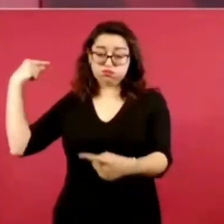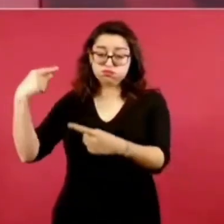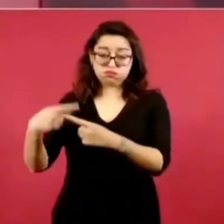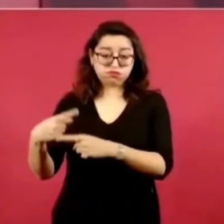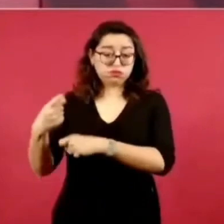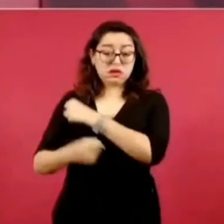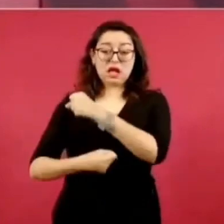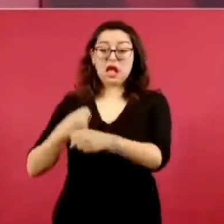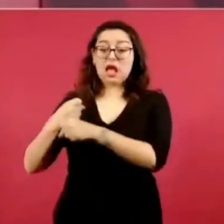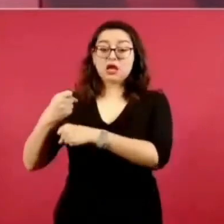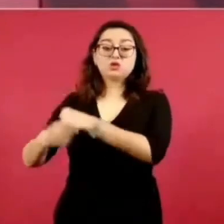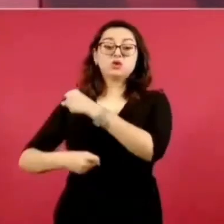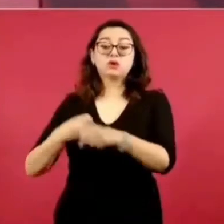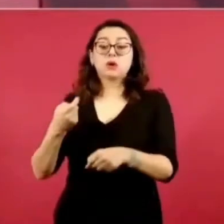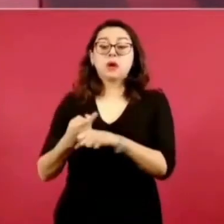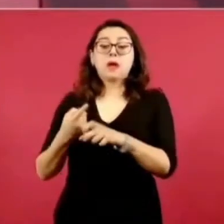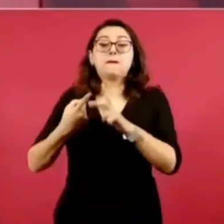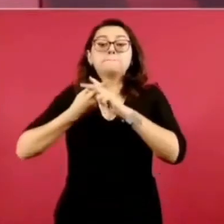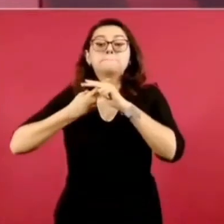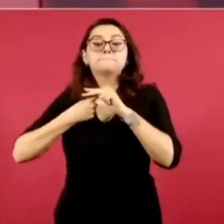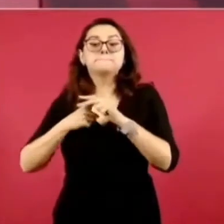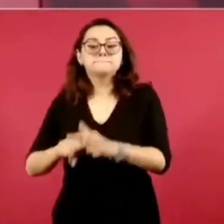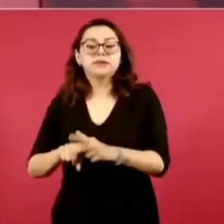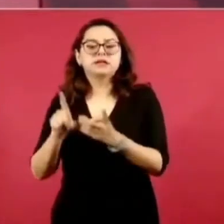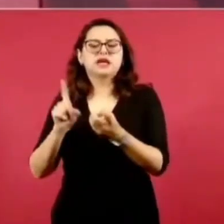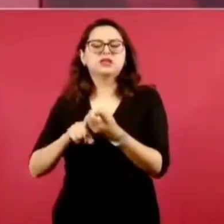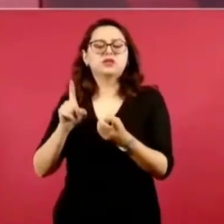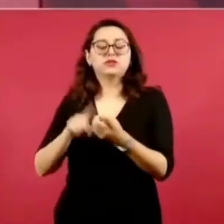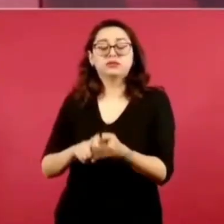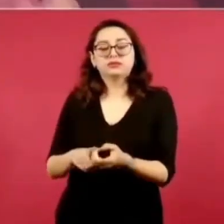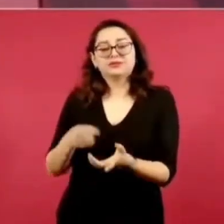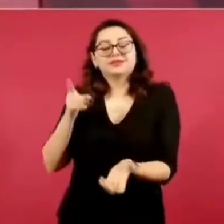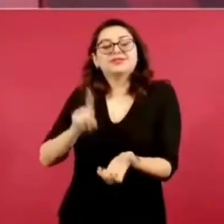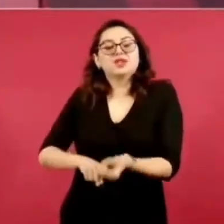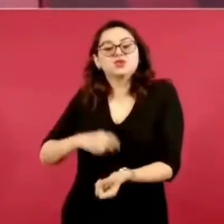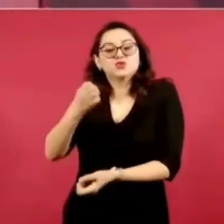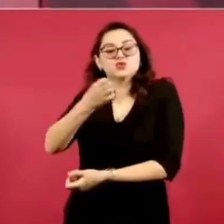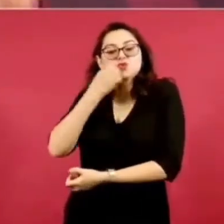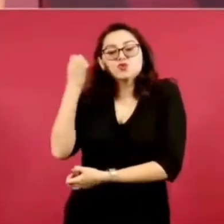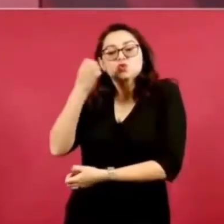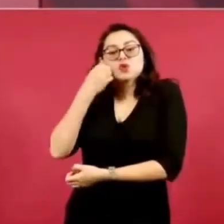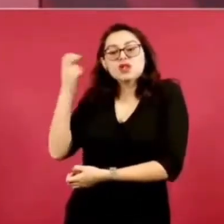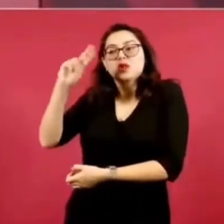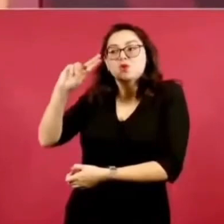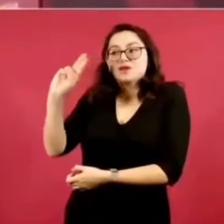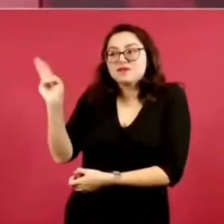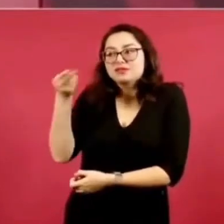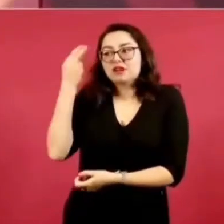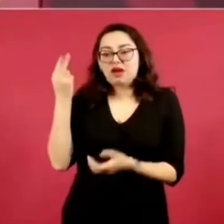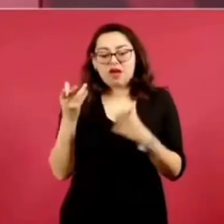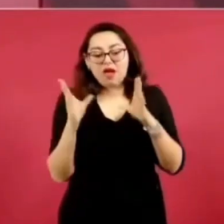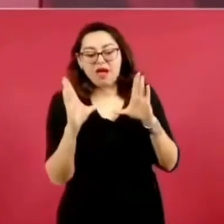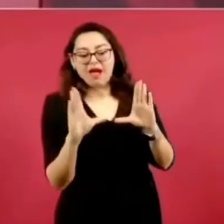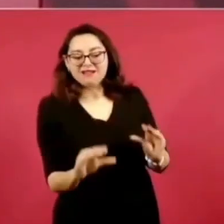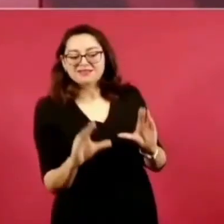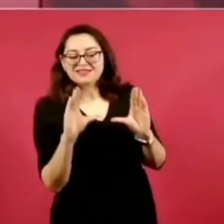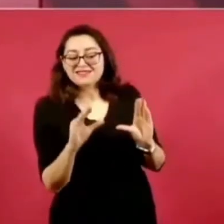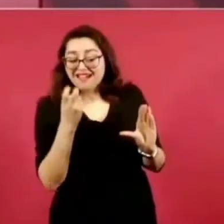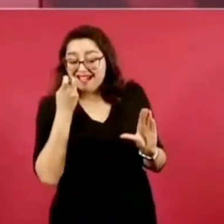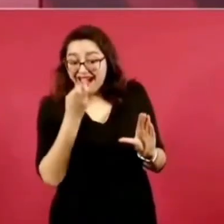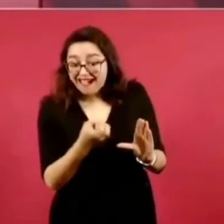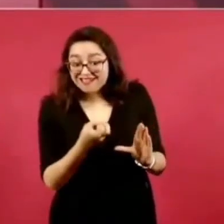universidades. Imagínense cómo se formaron